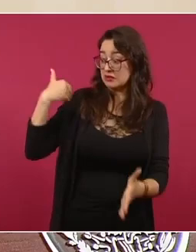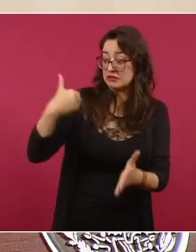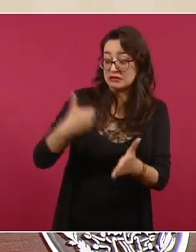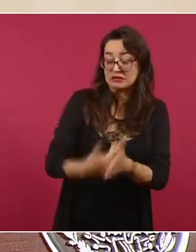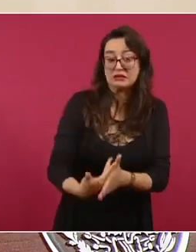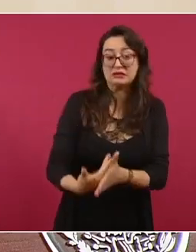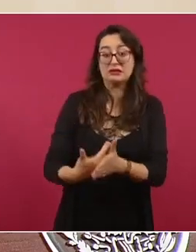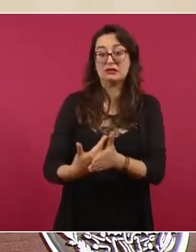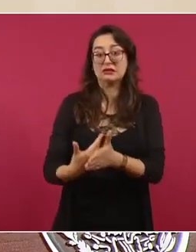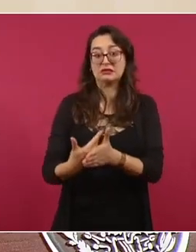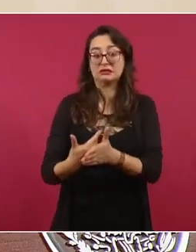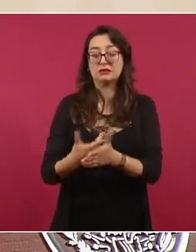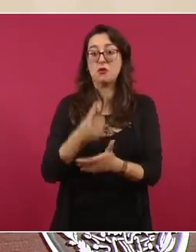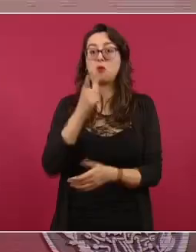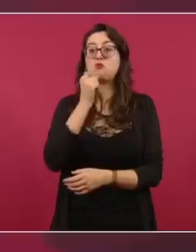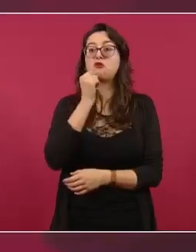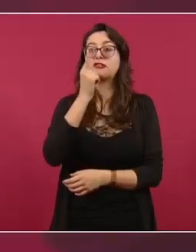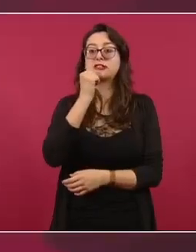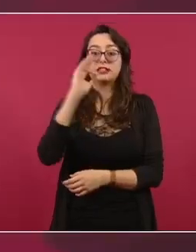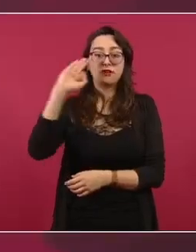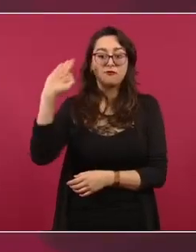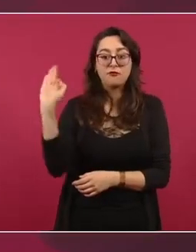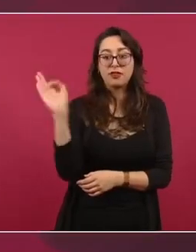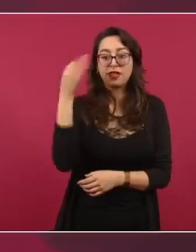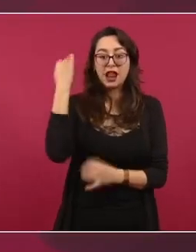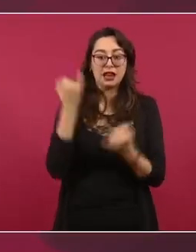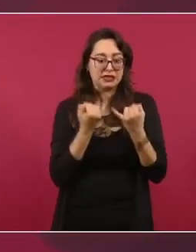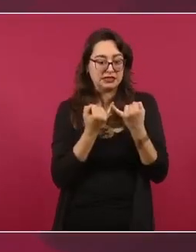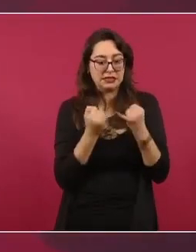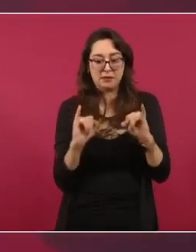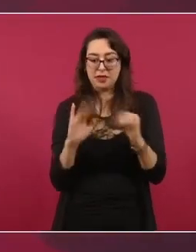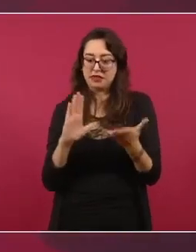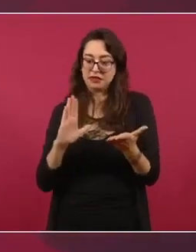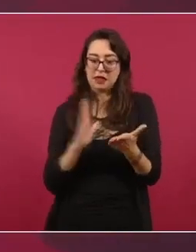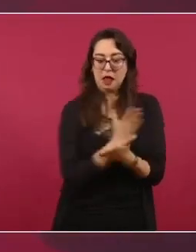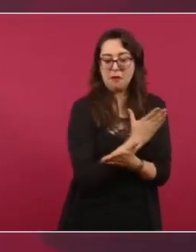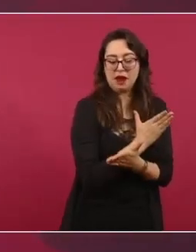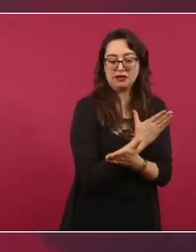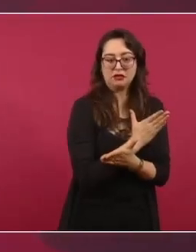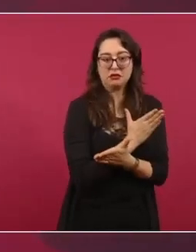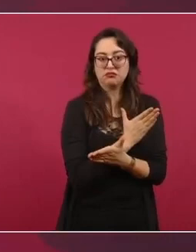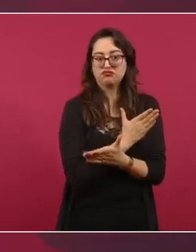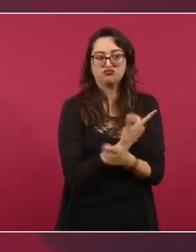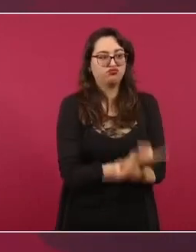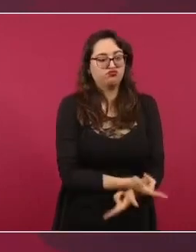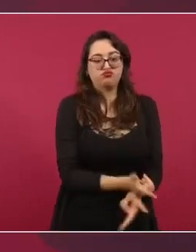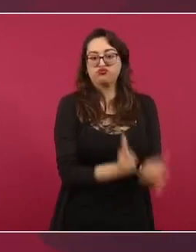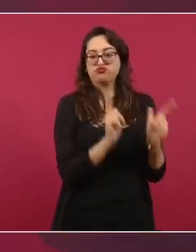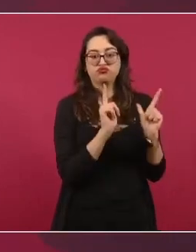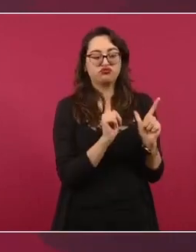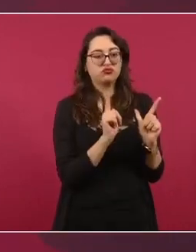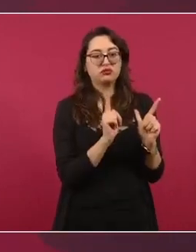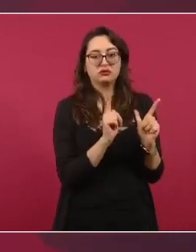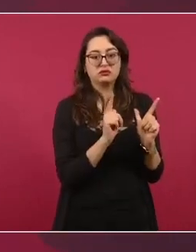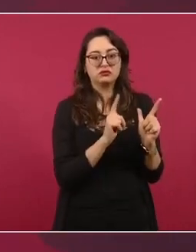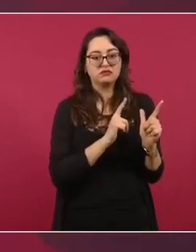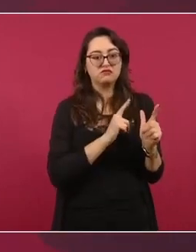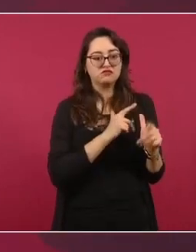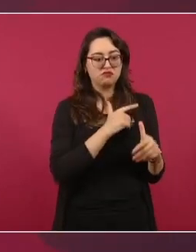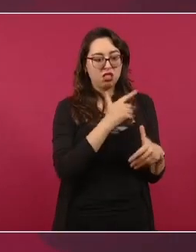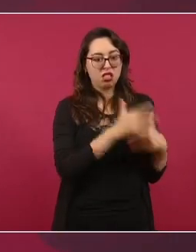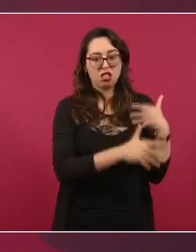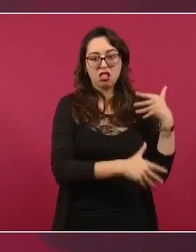No quisieron cambiar el modelo. Así